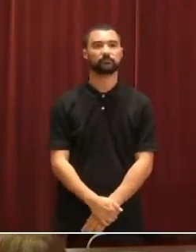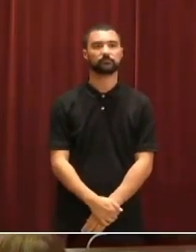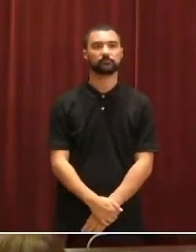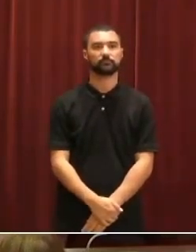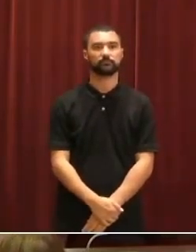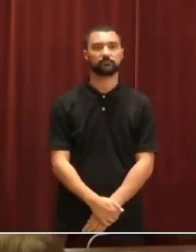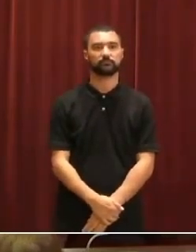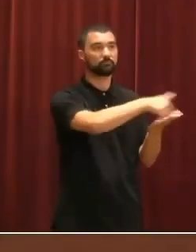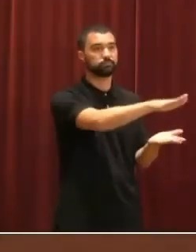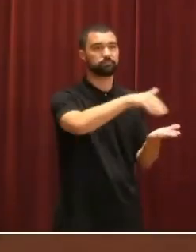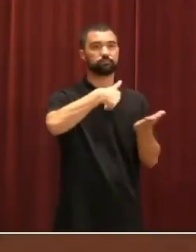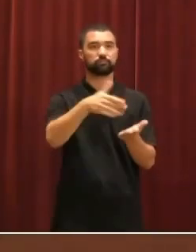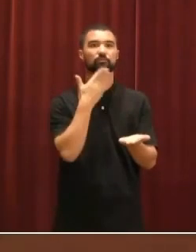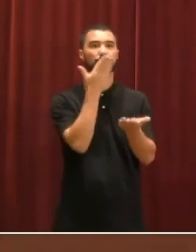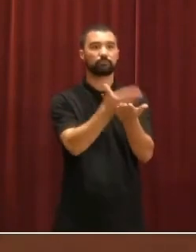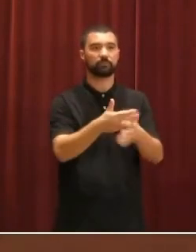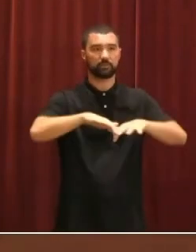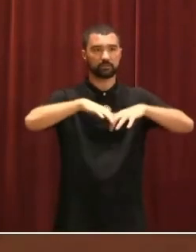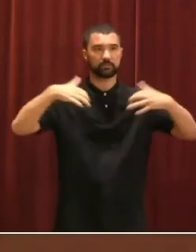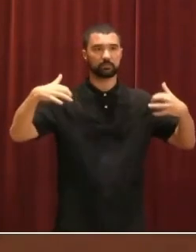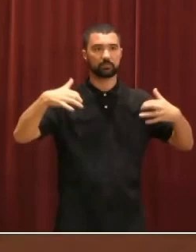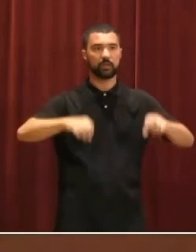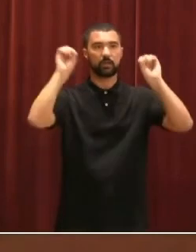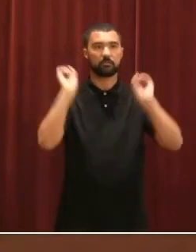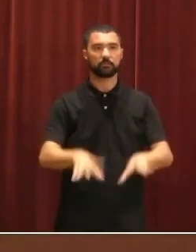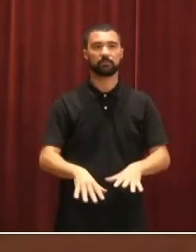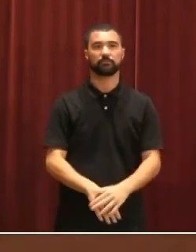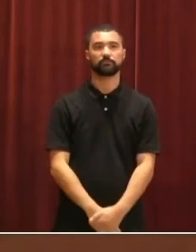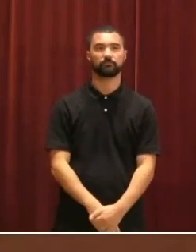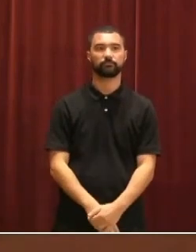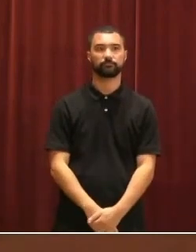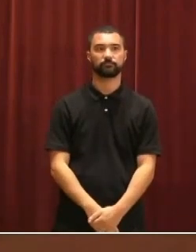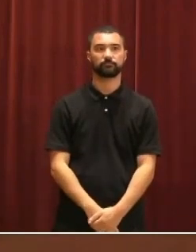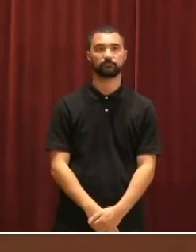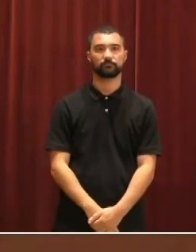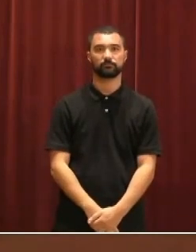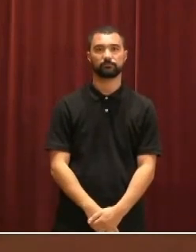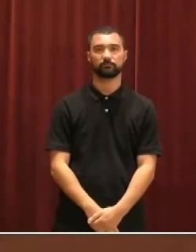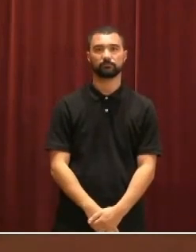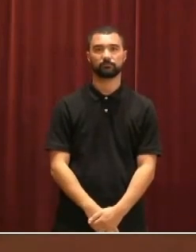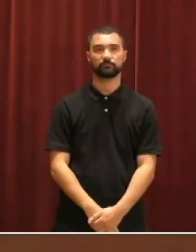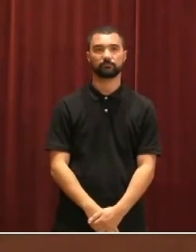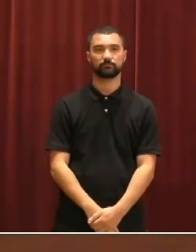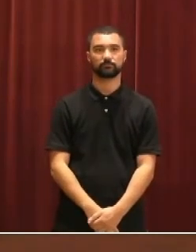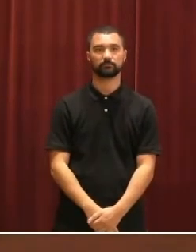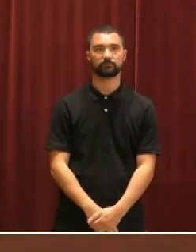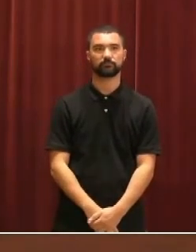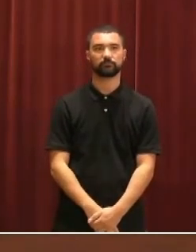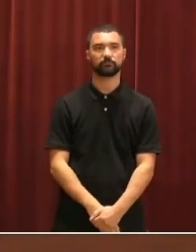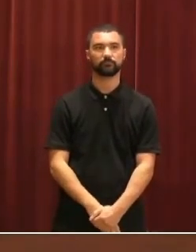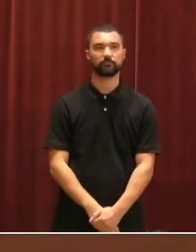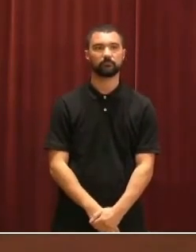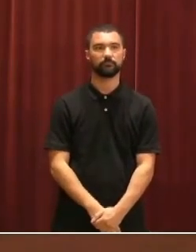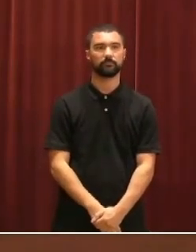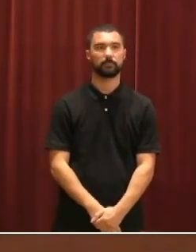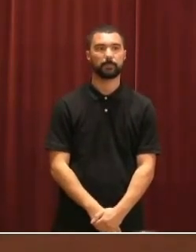presidente Gabriel Lesen, en contra de la exhibición, por parte de los miembros de la mesa, de símbolos que representan a